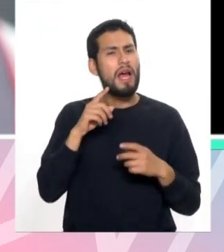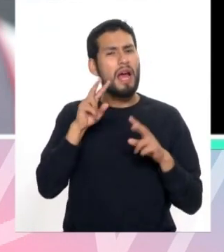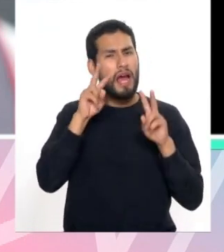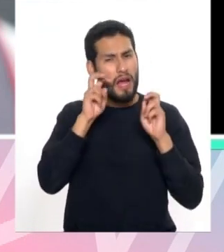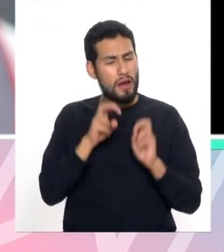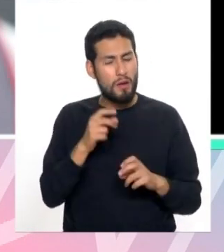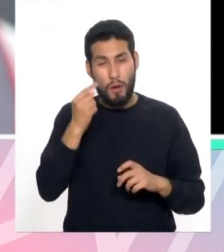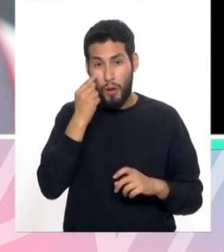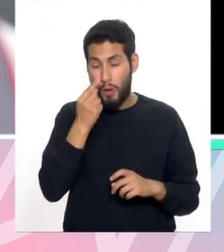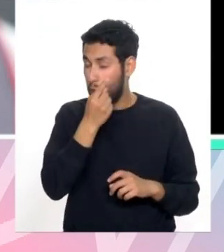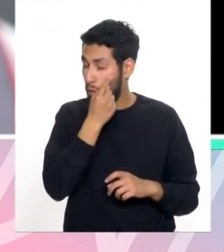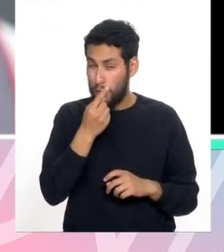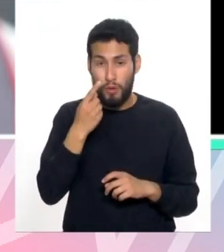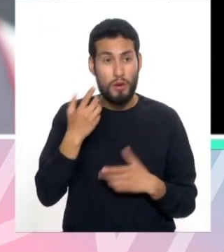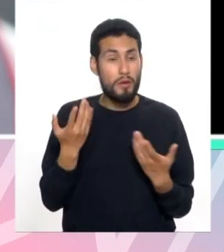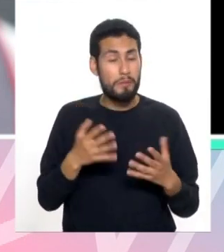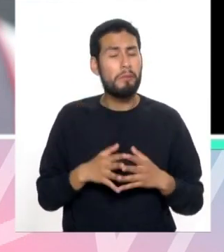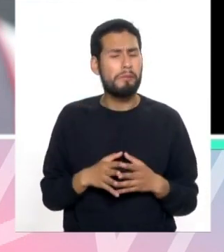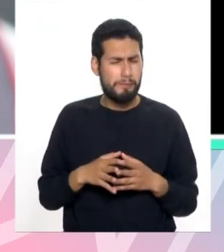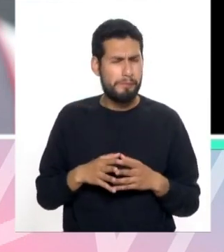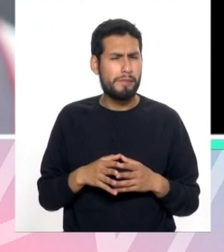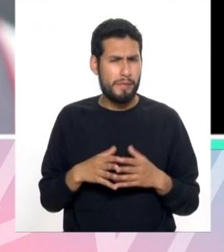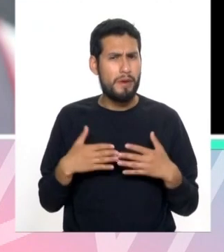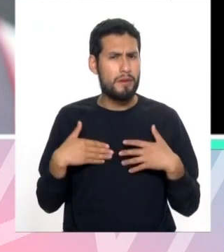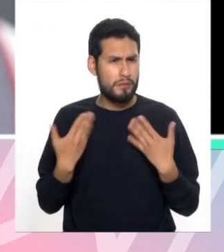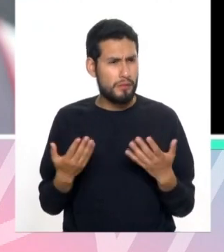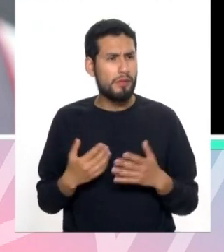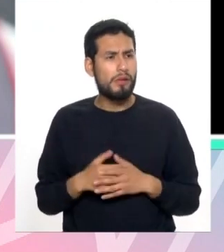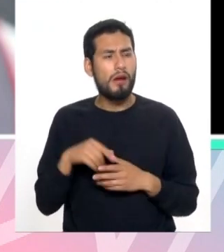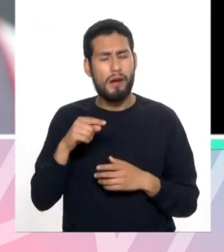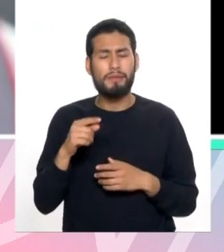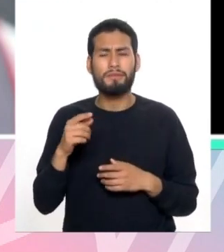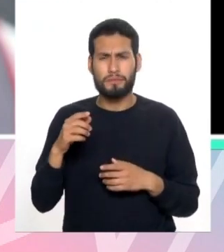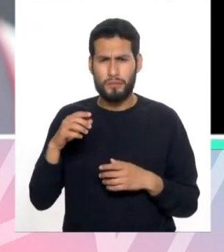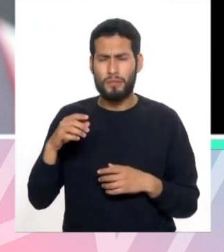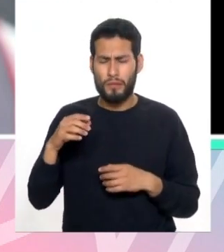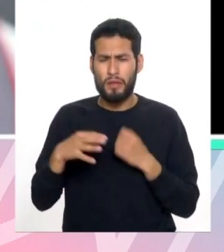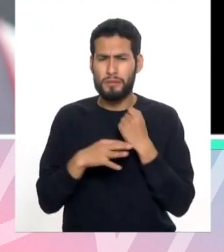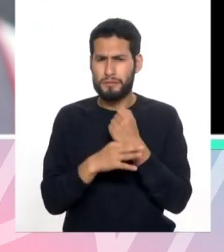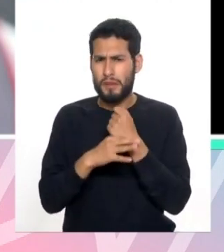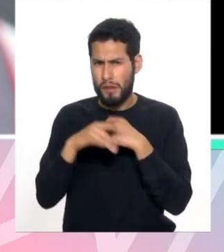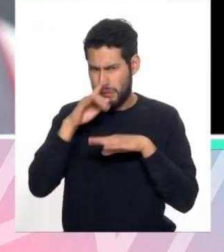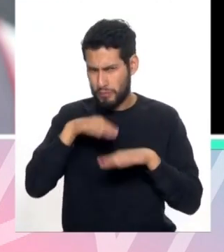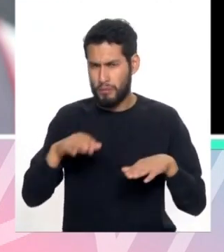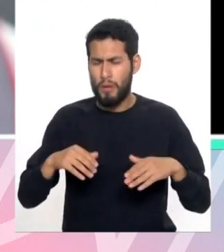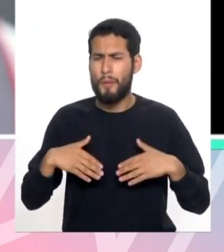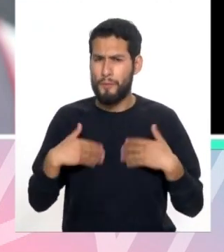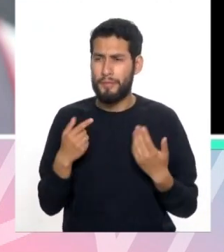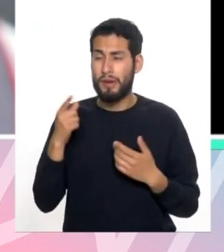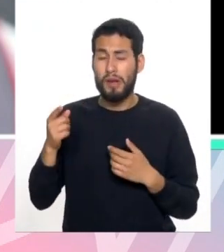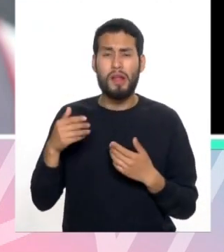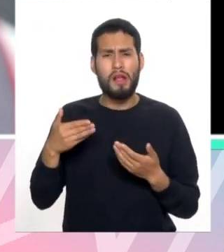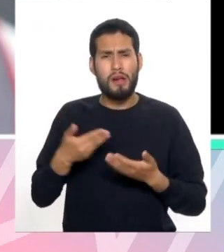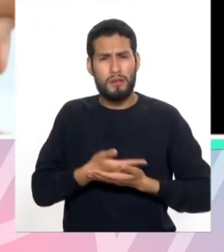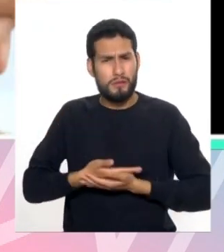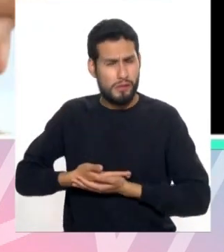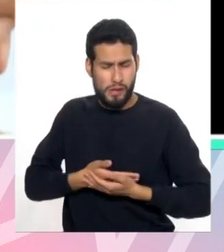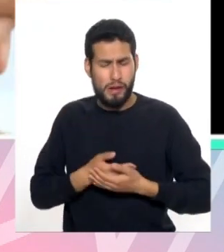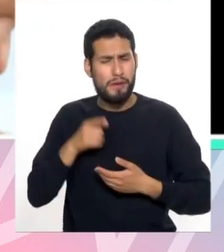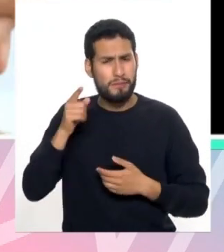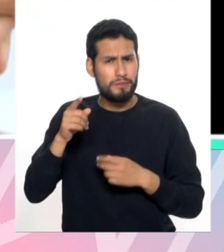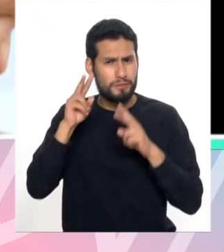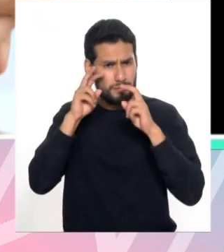oftalmológico se puede hacer. Existen los oftalmólogos pediatras que hacen esta evaluación. El neonatólogo también está entrenado